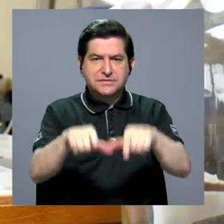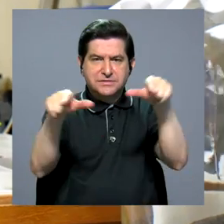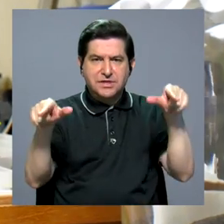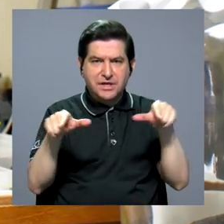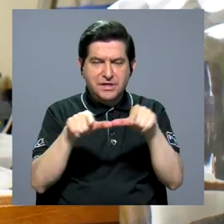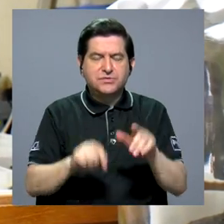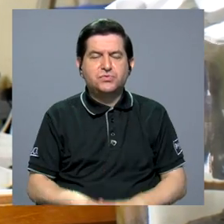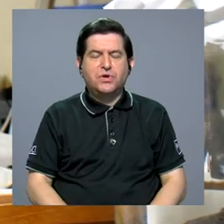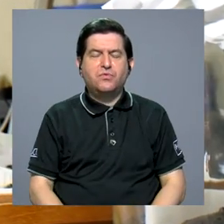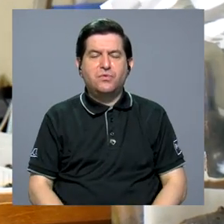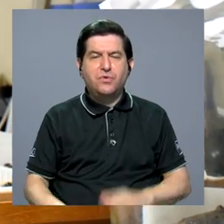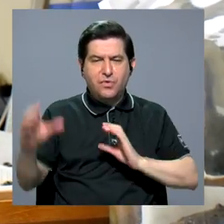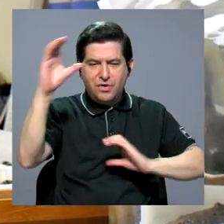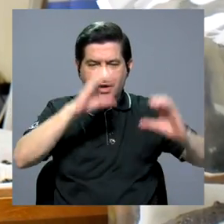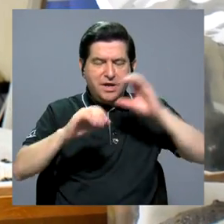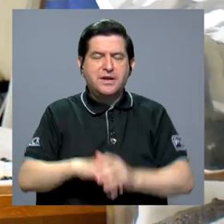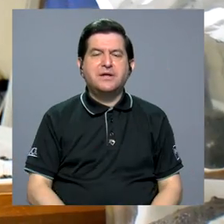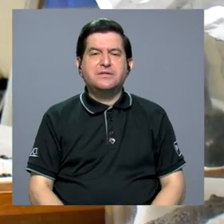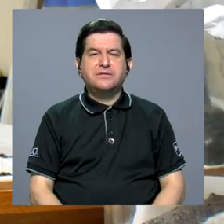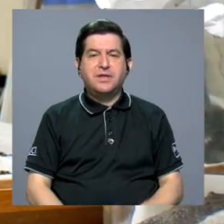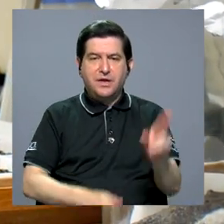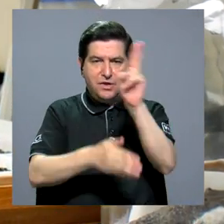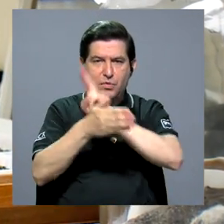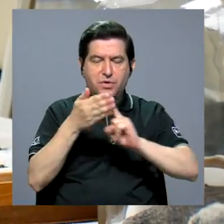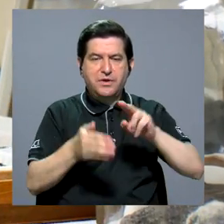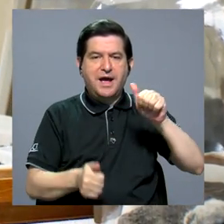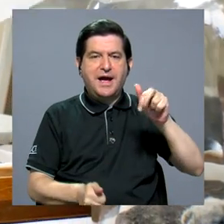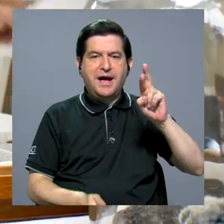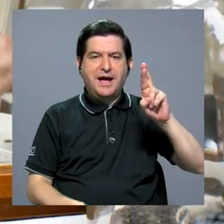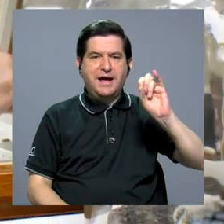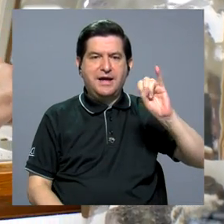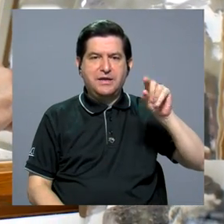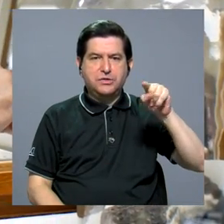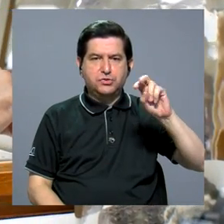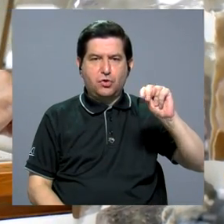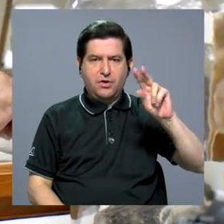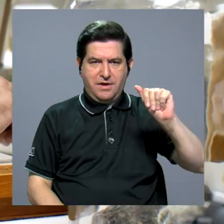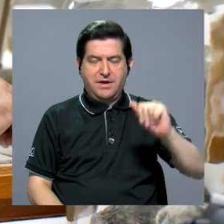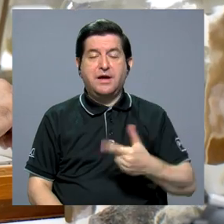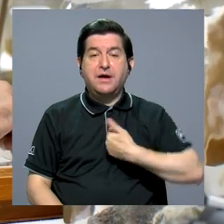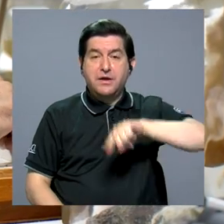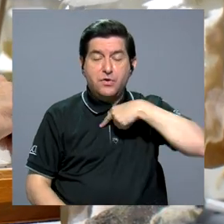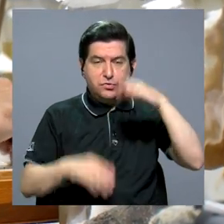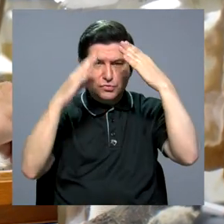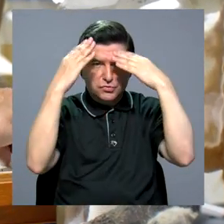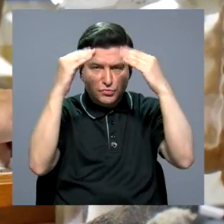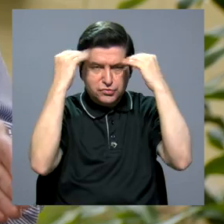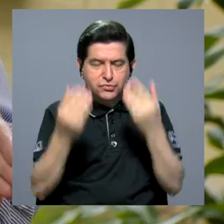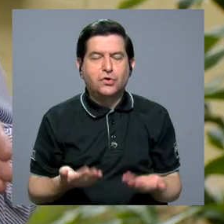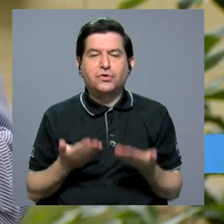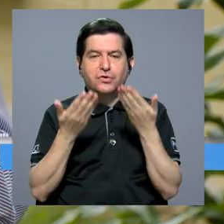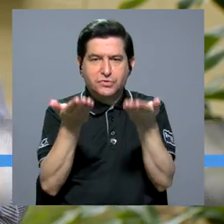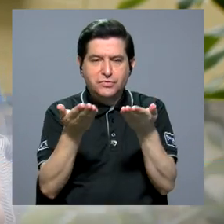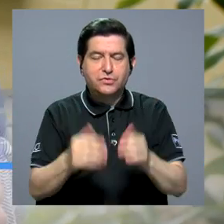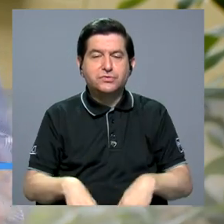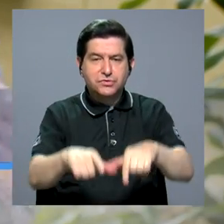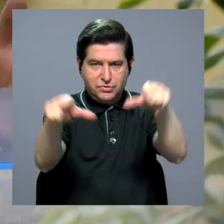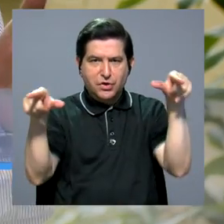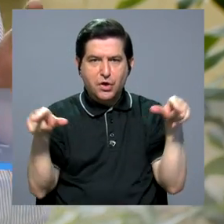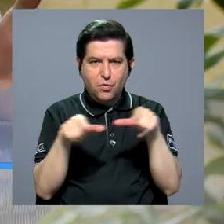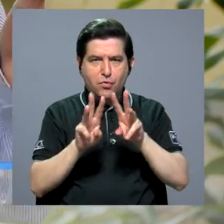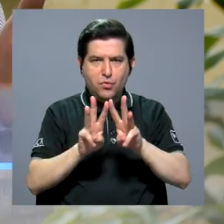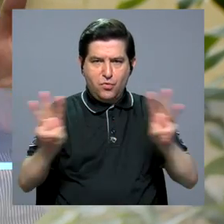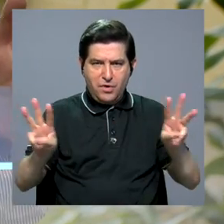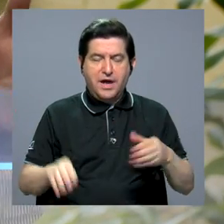científico de la Universidad Estatal de Arizona. Nosotros estamos poniendo la información en un portal que